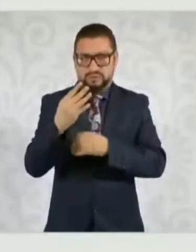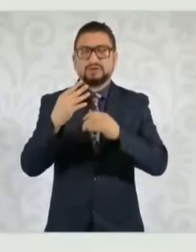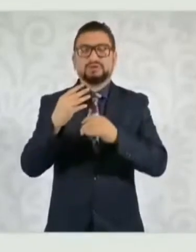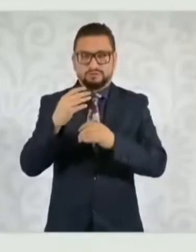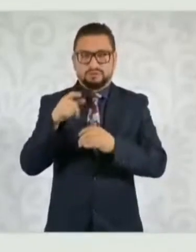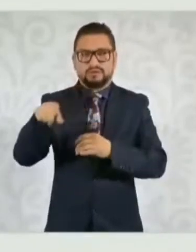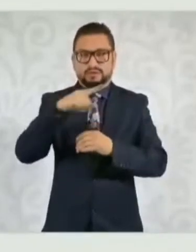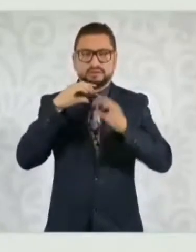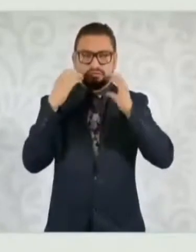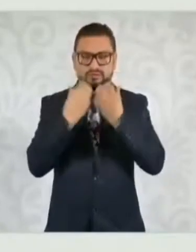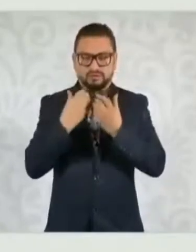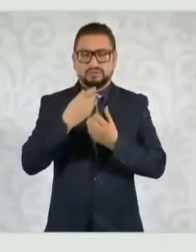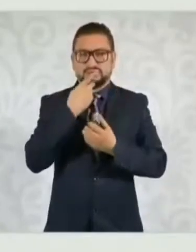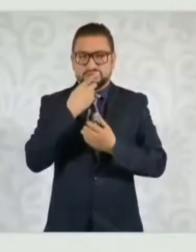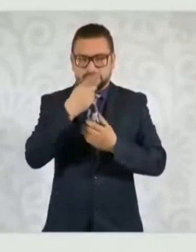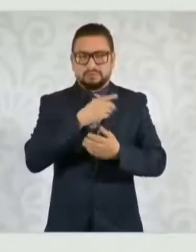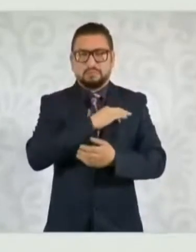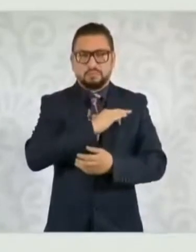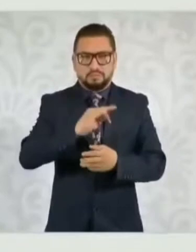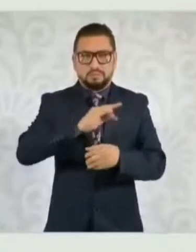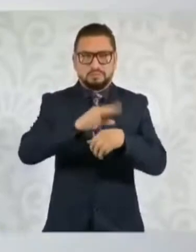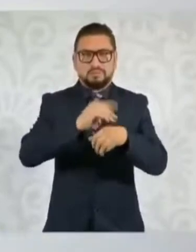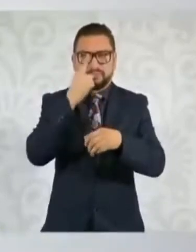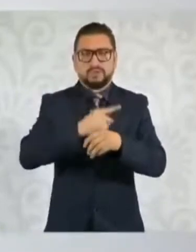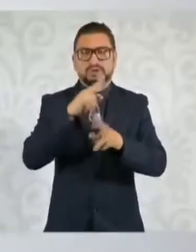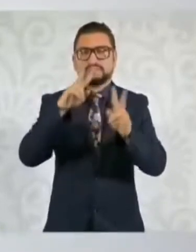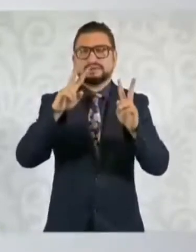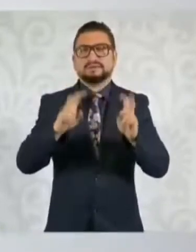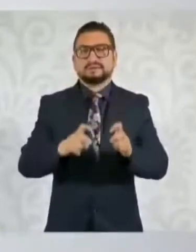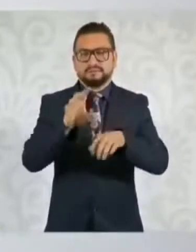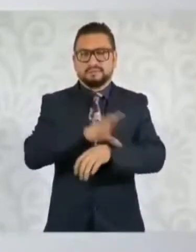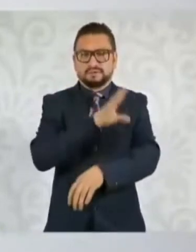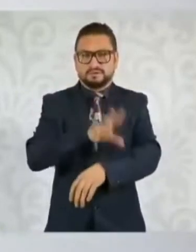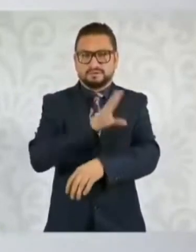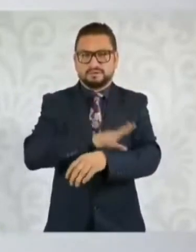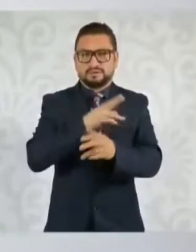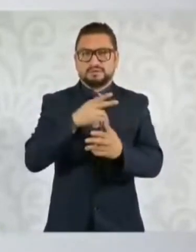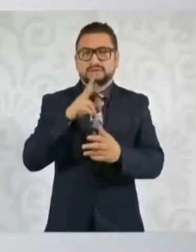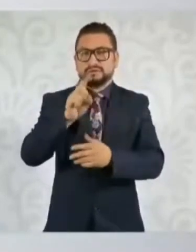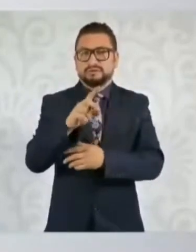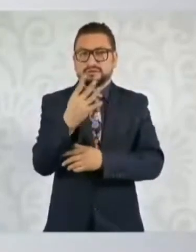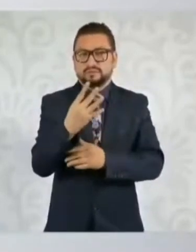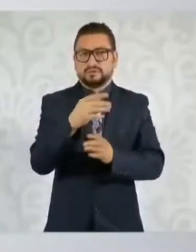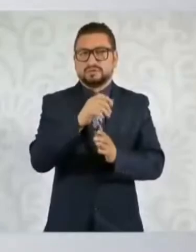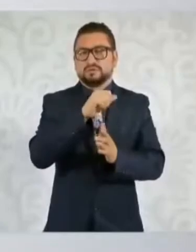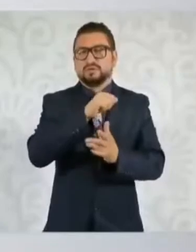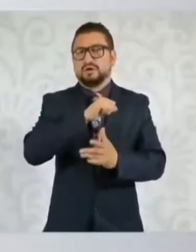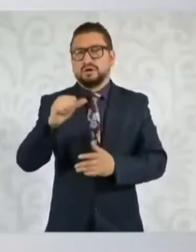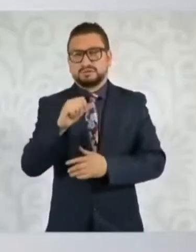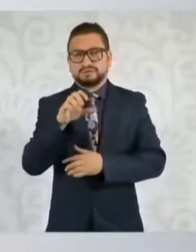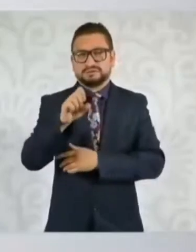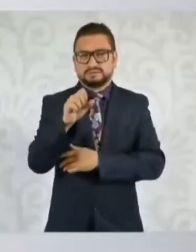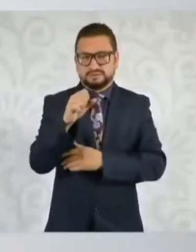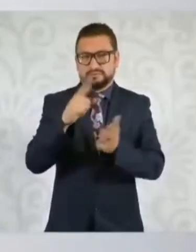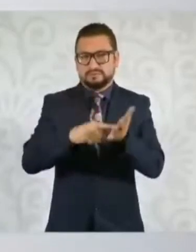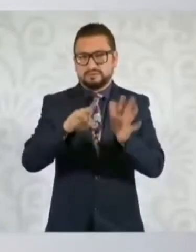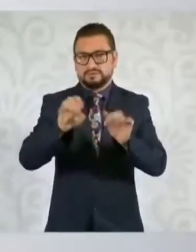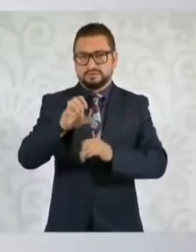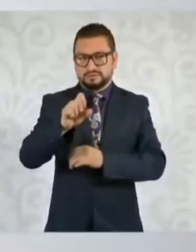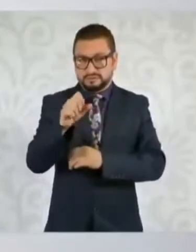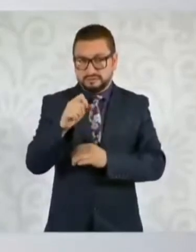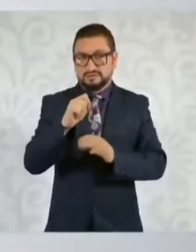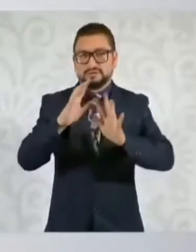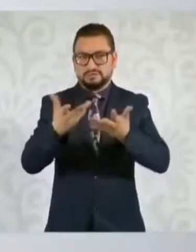facultad de legislar en materia de energía eléctrica y del 34 al 60 se da un esquema mixto de